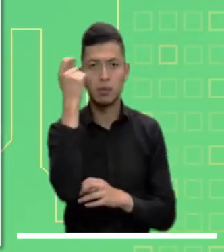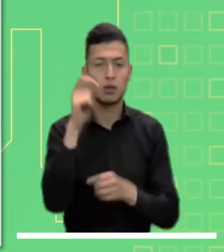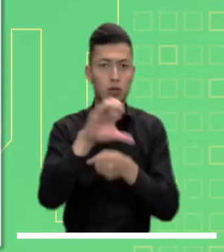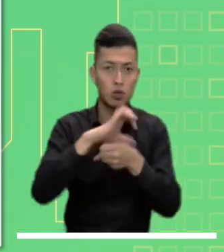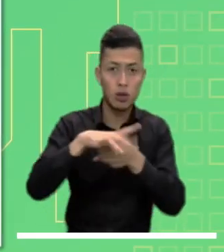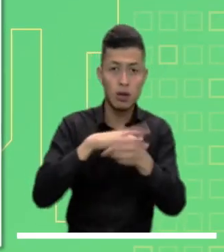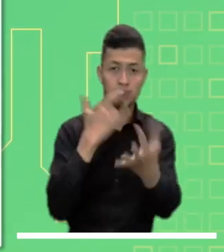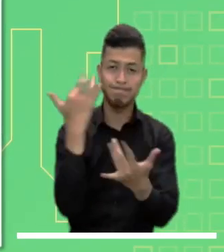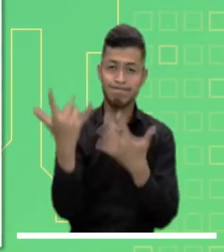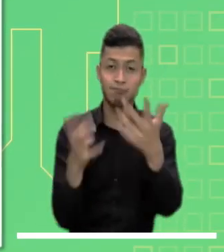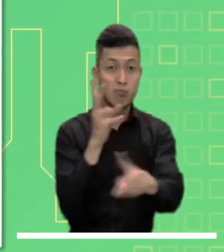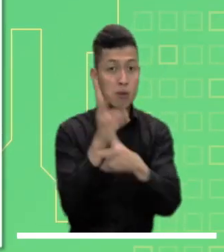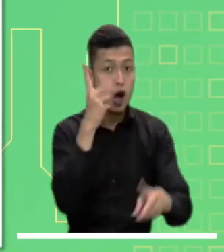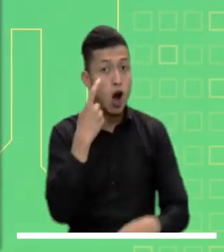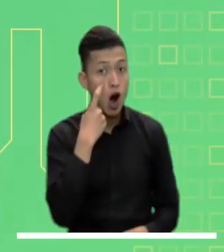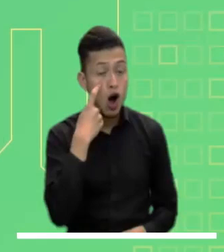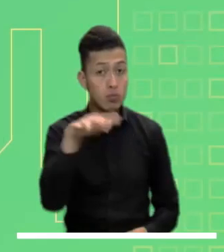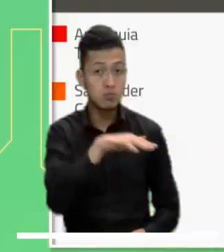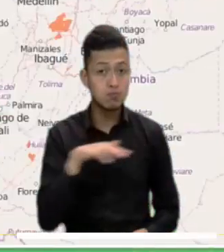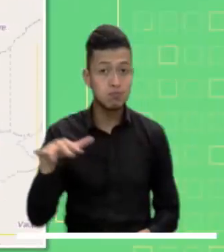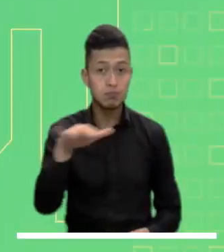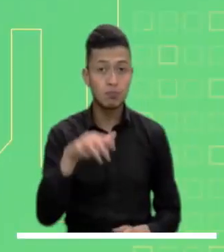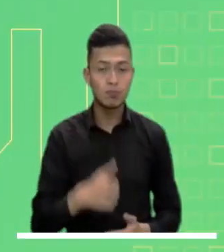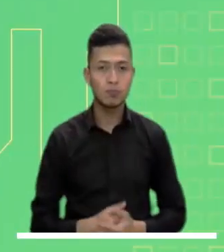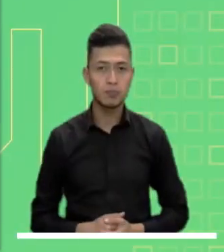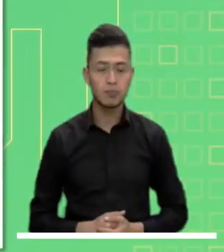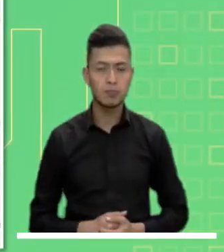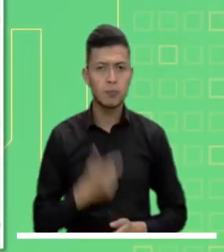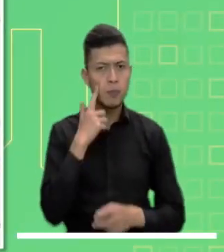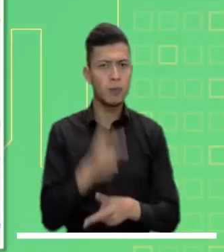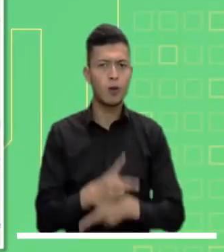Cesar, Boyacá, Antioquia, Meta y Cundinamarca.